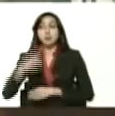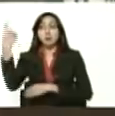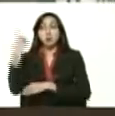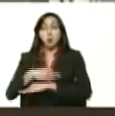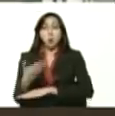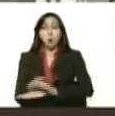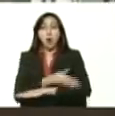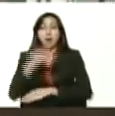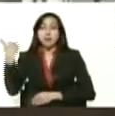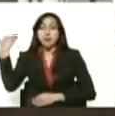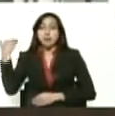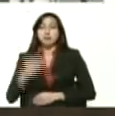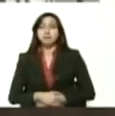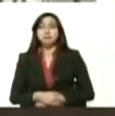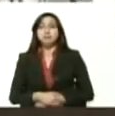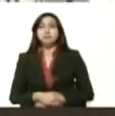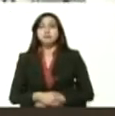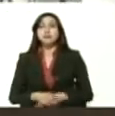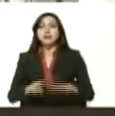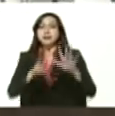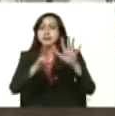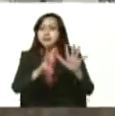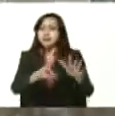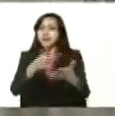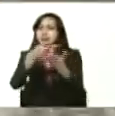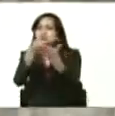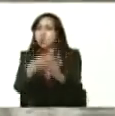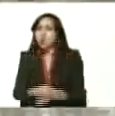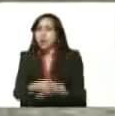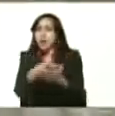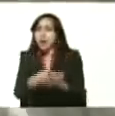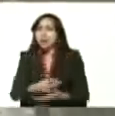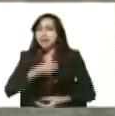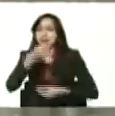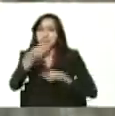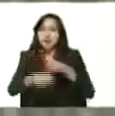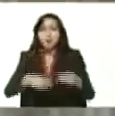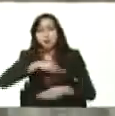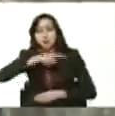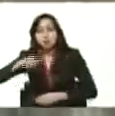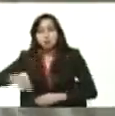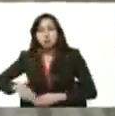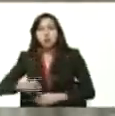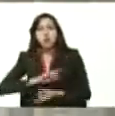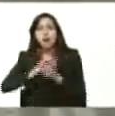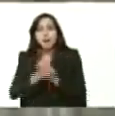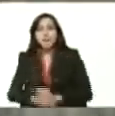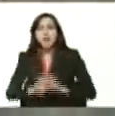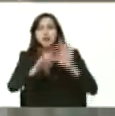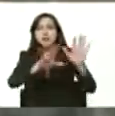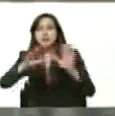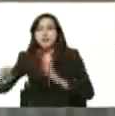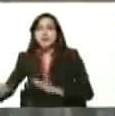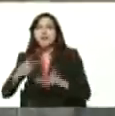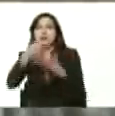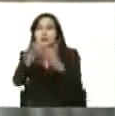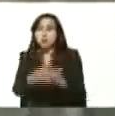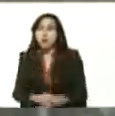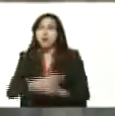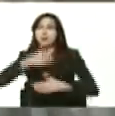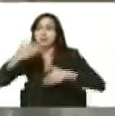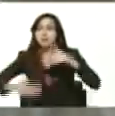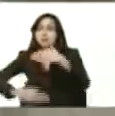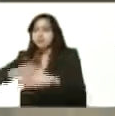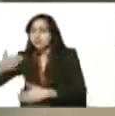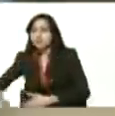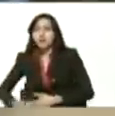meses y de 7 toneladas presidente de producción la hemos llevado a 60 toneladas en una alianza estratégica